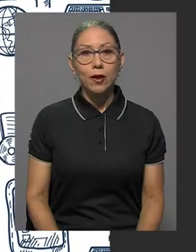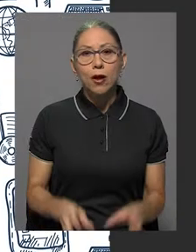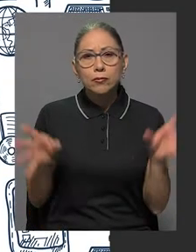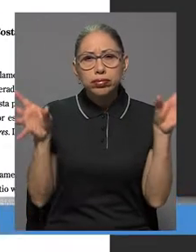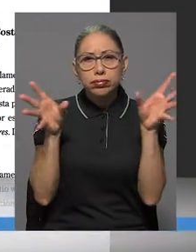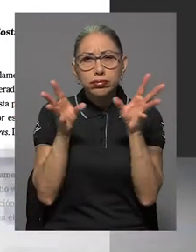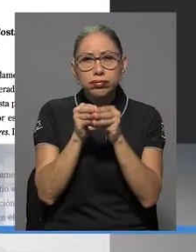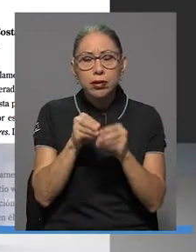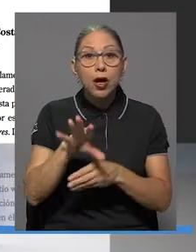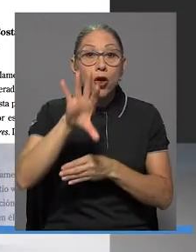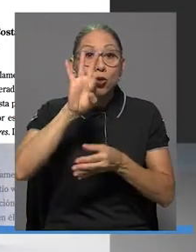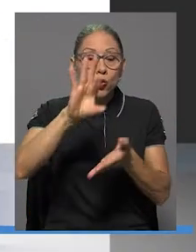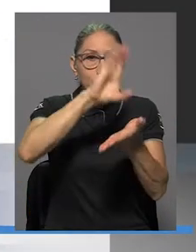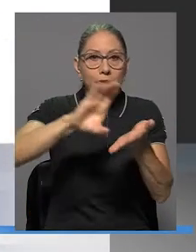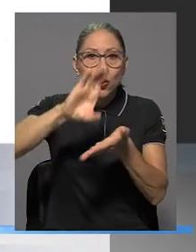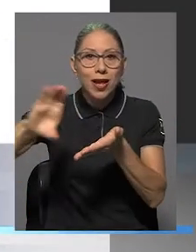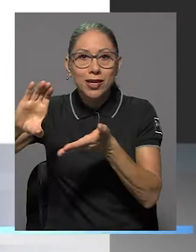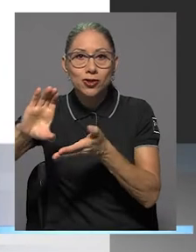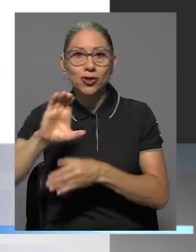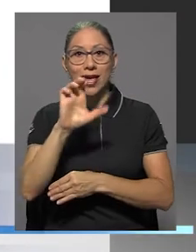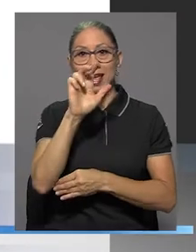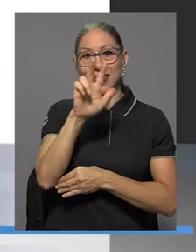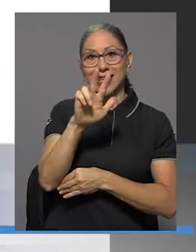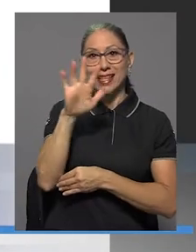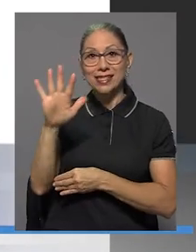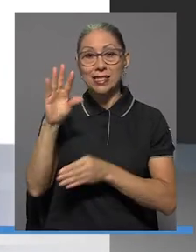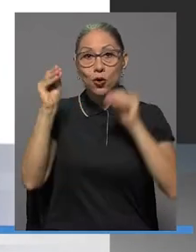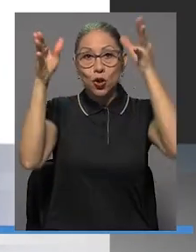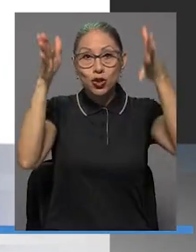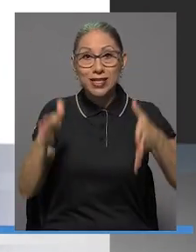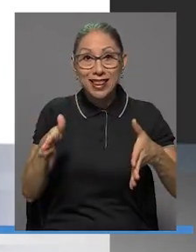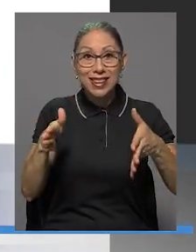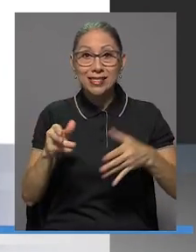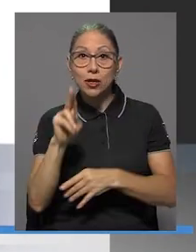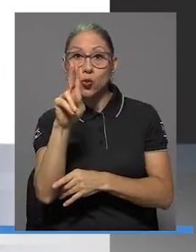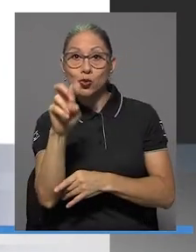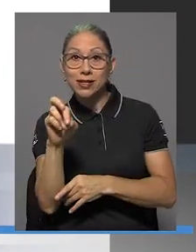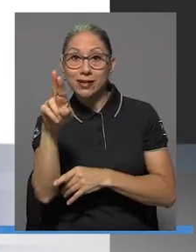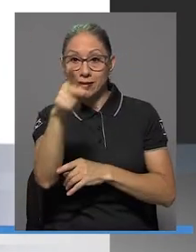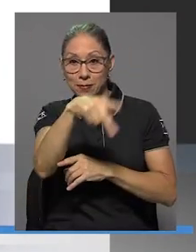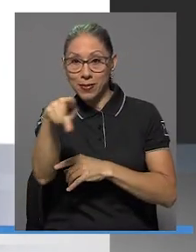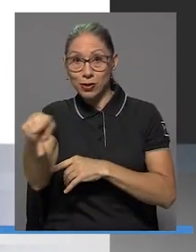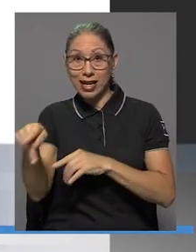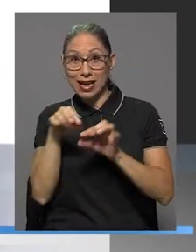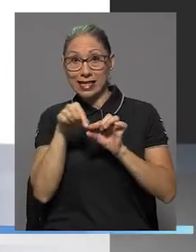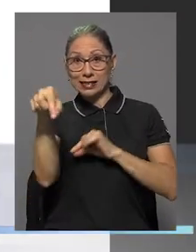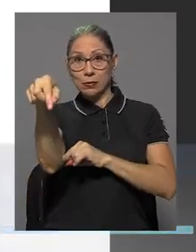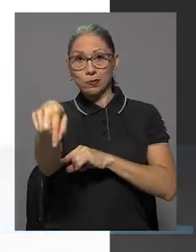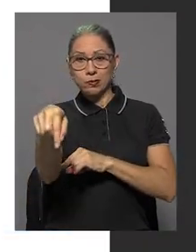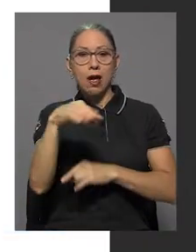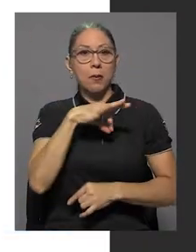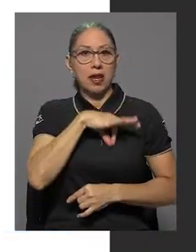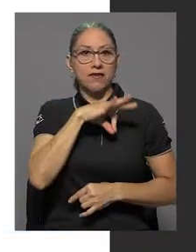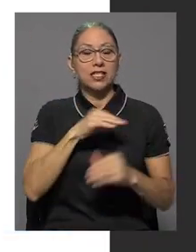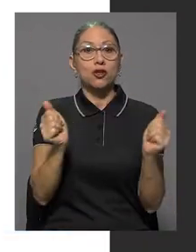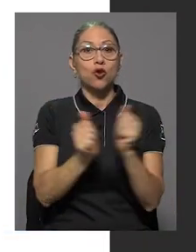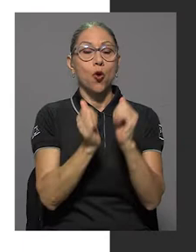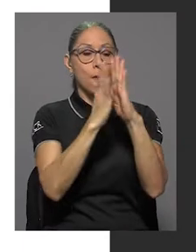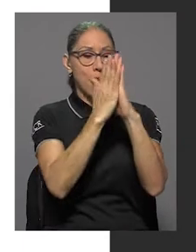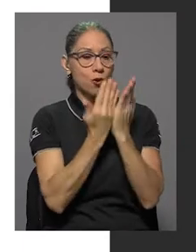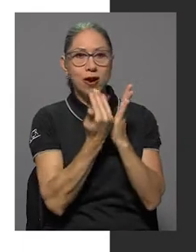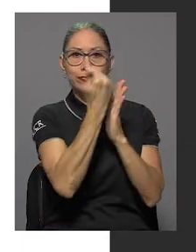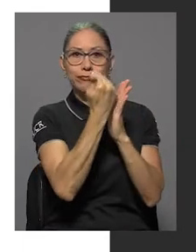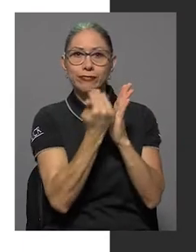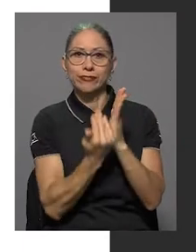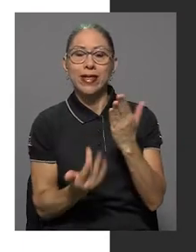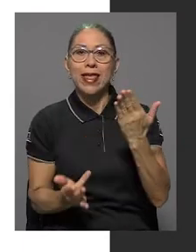Un total de nueve colegios y 35 docentes de la sede regional de Punta Arenas fueron beneficiados con este manual